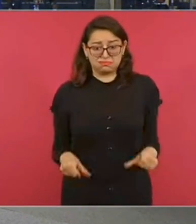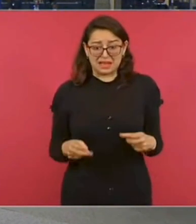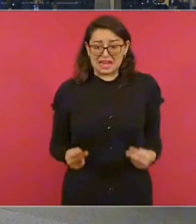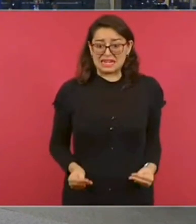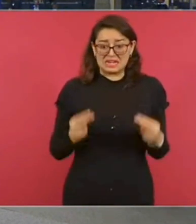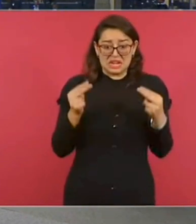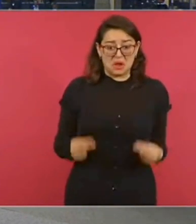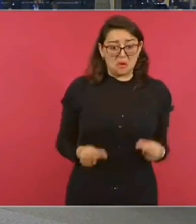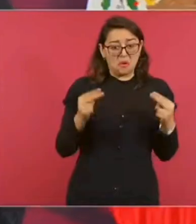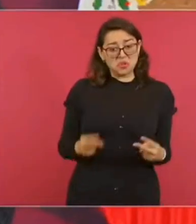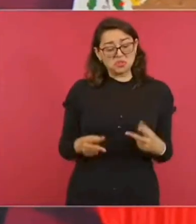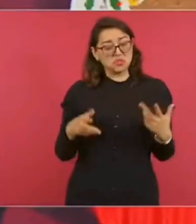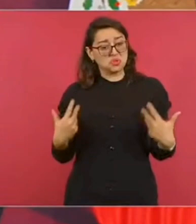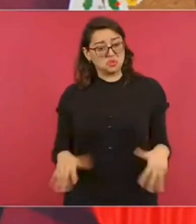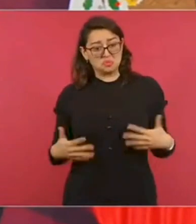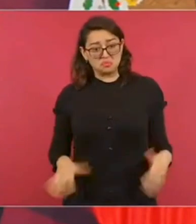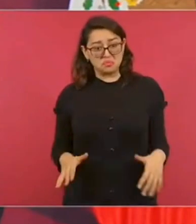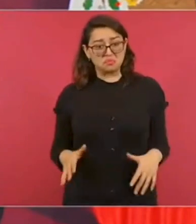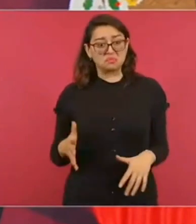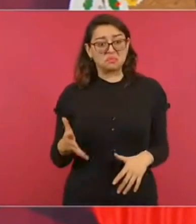con los gobiernos corruptos.